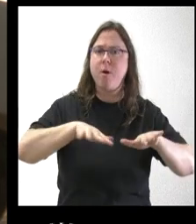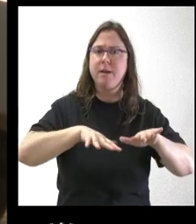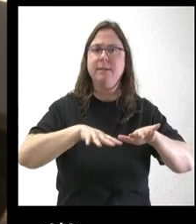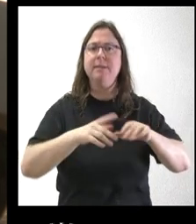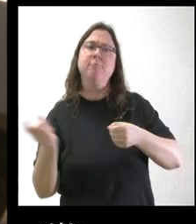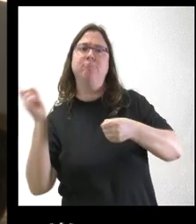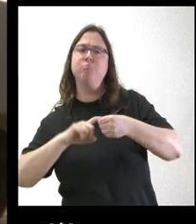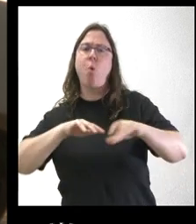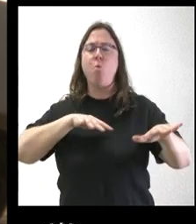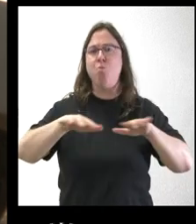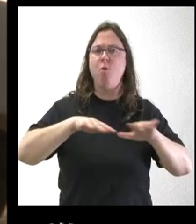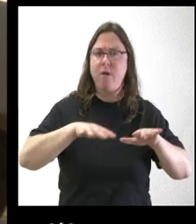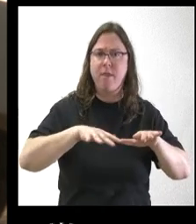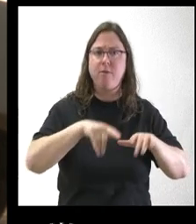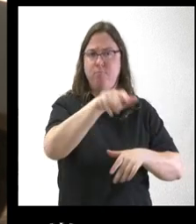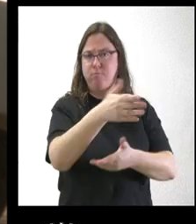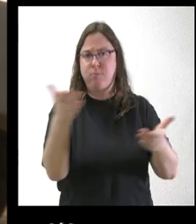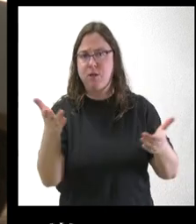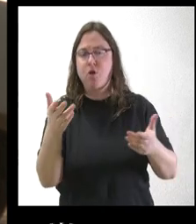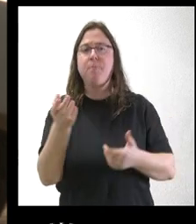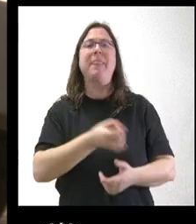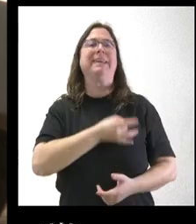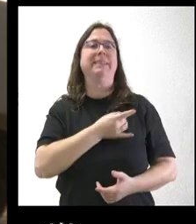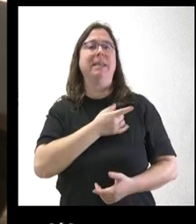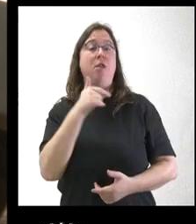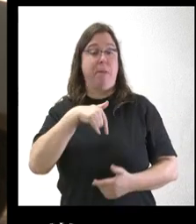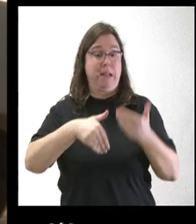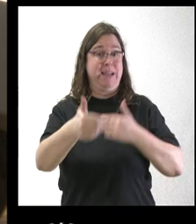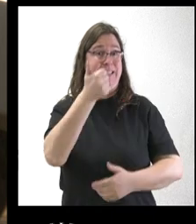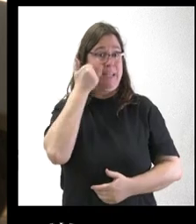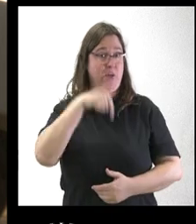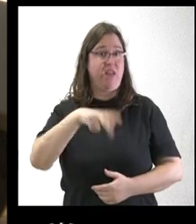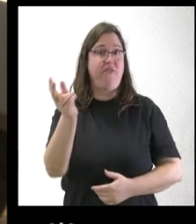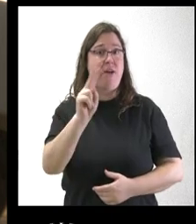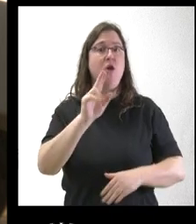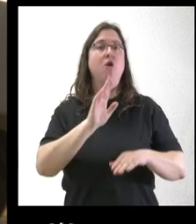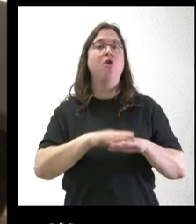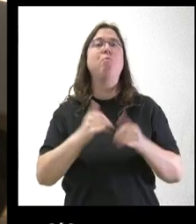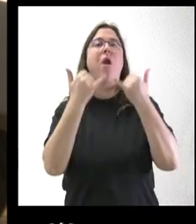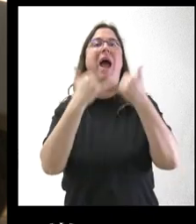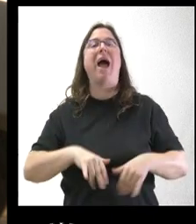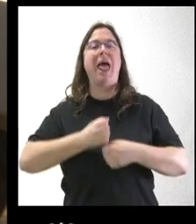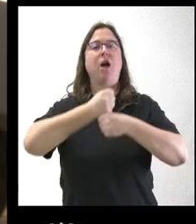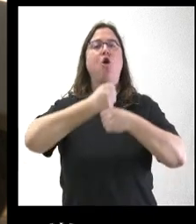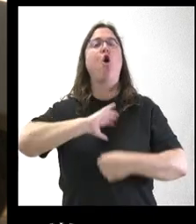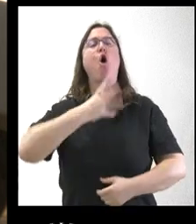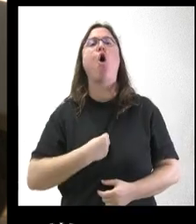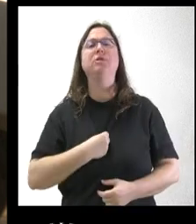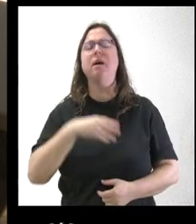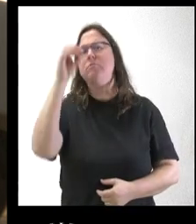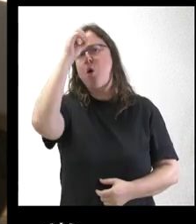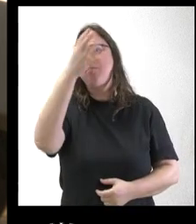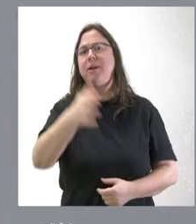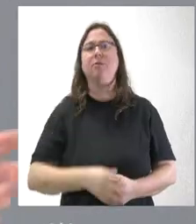sumarse a la movilización convocada por los sindicatos para este sábado en Valladolid con motivo de la gala de los Goya. ¿Qué le parecen a la Junta esas palabras?